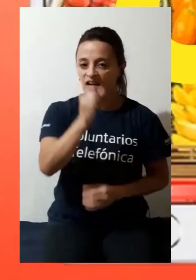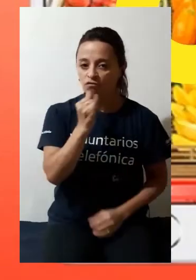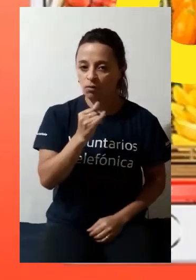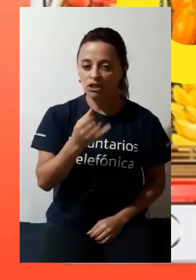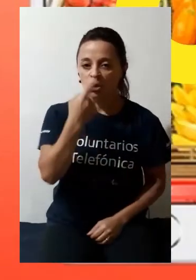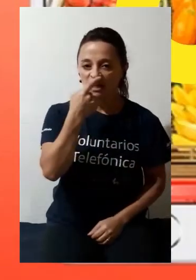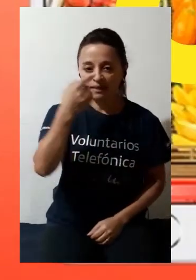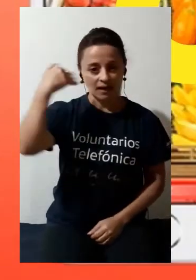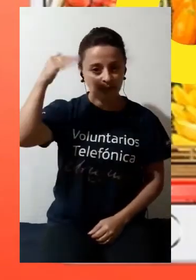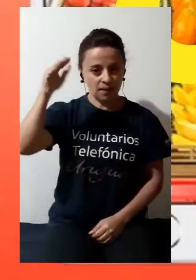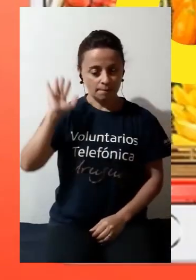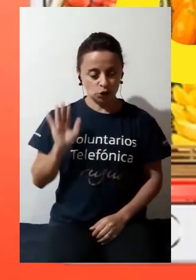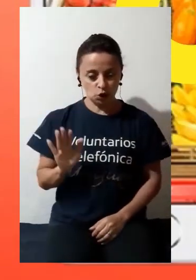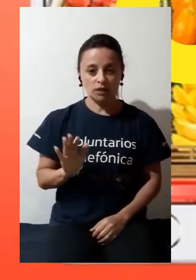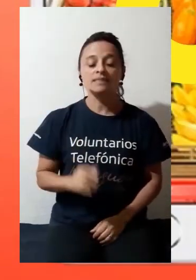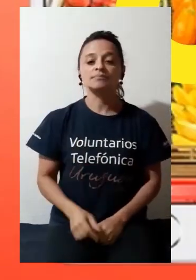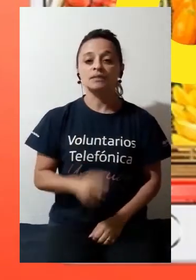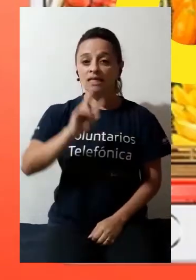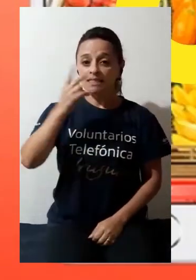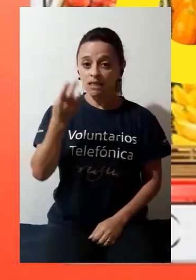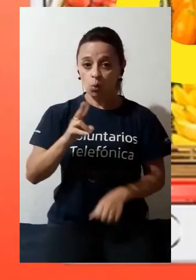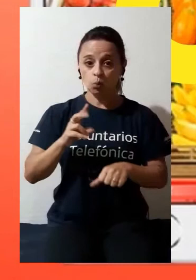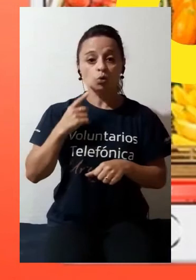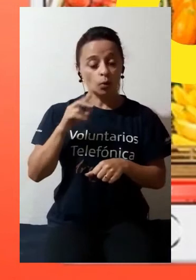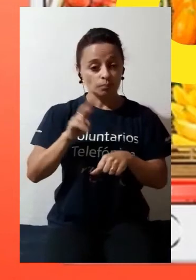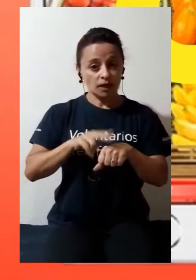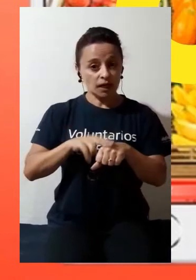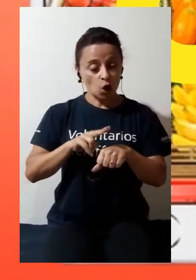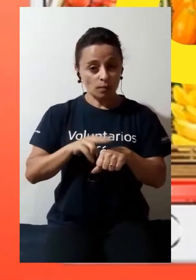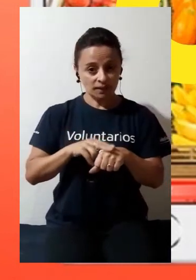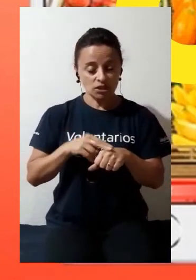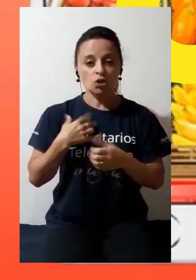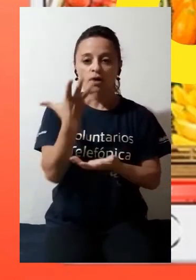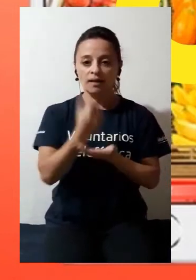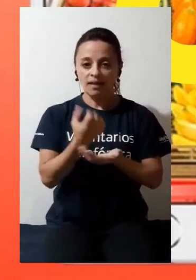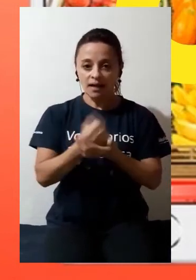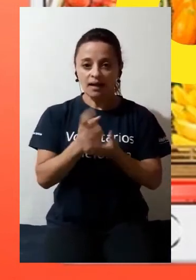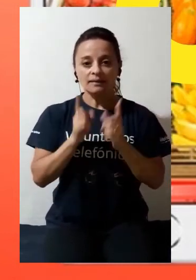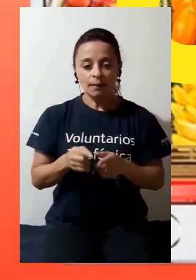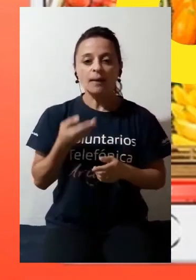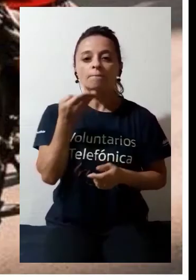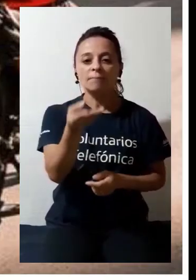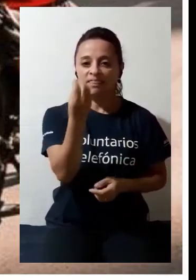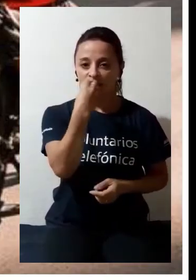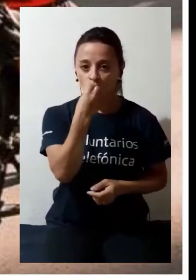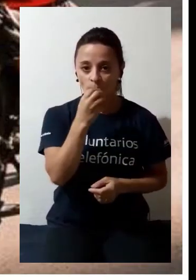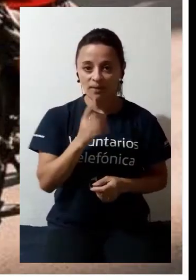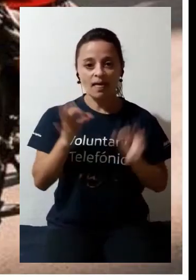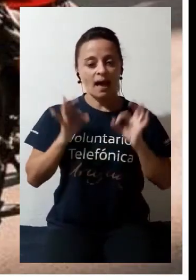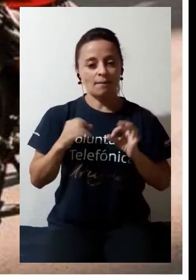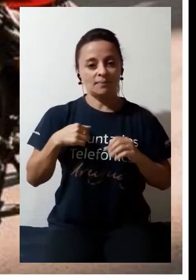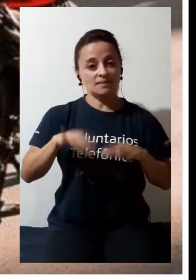En segundo lugar les recomiendo descargar alguna aplicación de delivery especial para este tiempo. En Uruguay